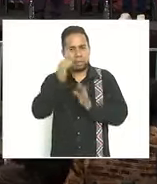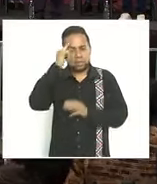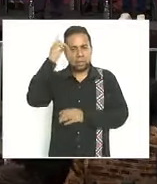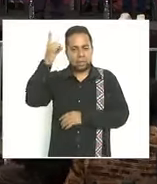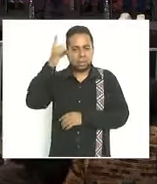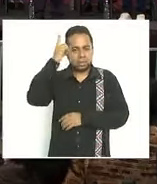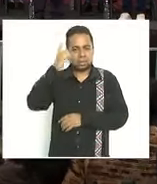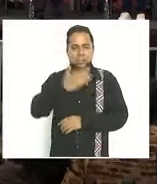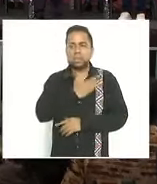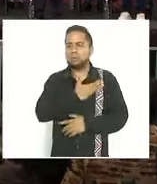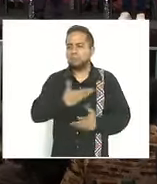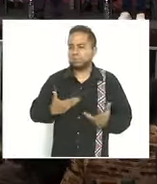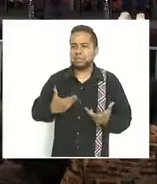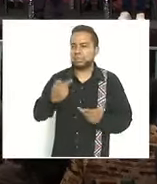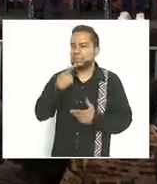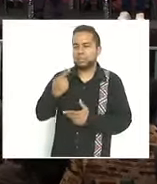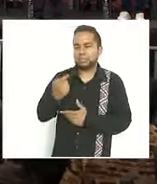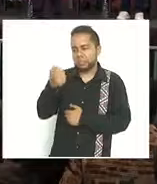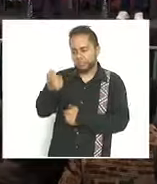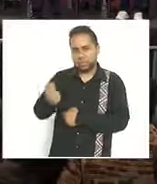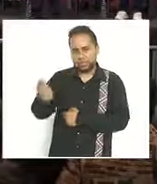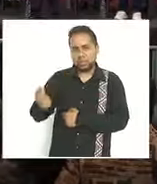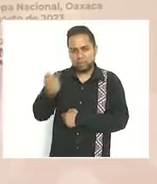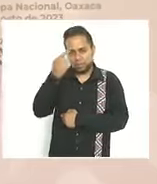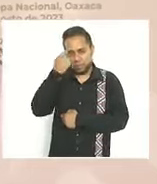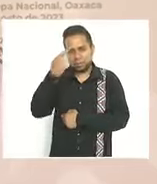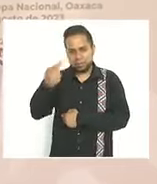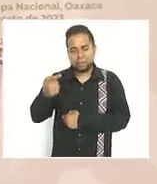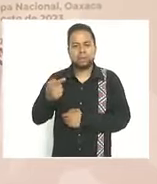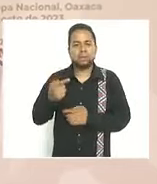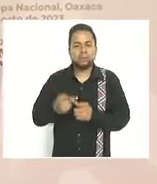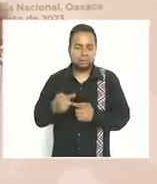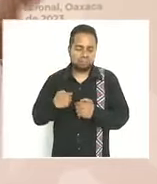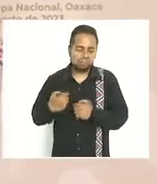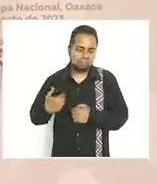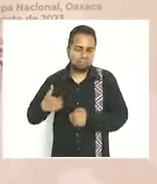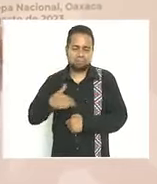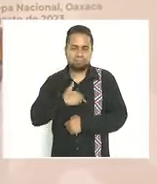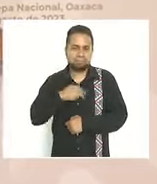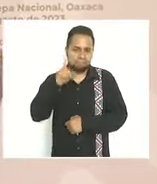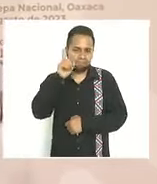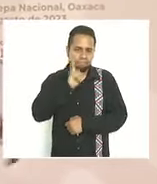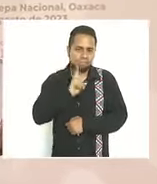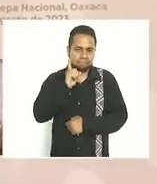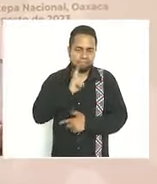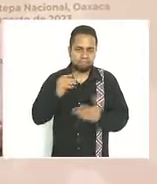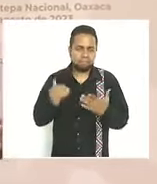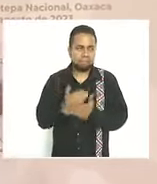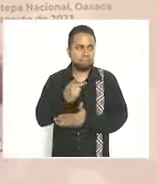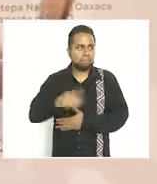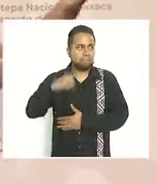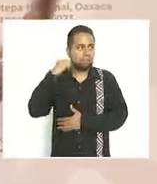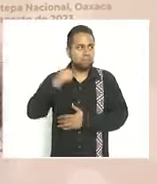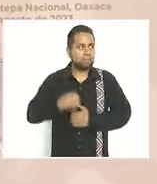sol! Musteca! El de la república les manda un gran saludo de parte de nosotras, las mujeres de Oaxaca.